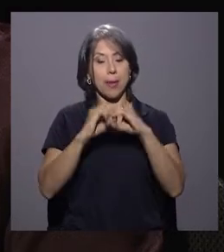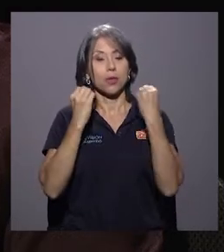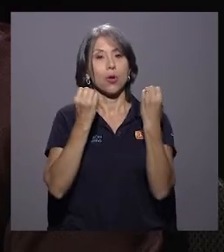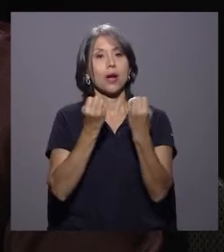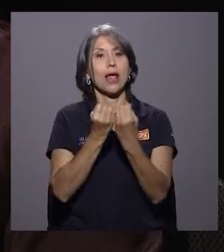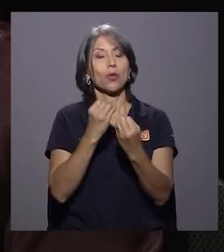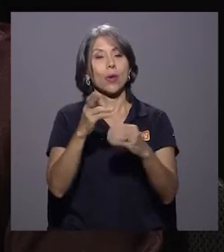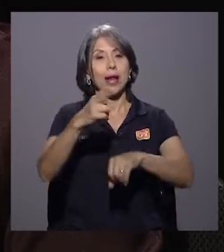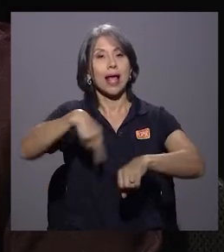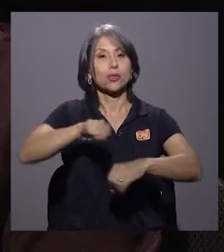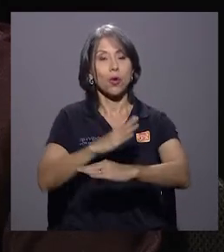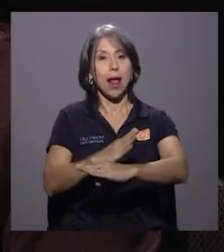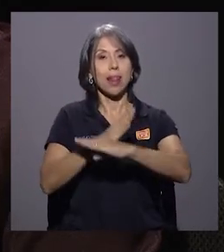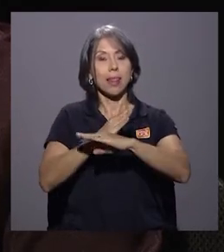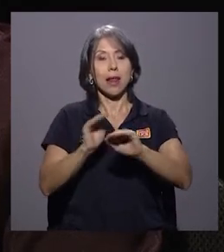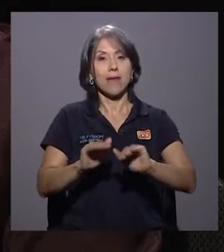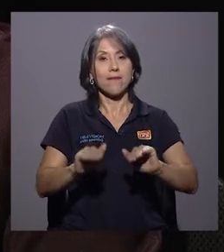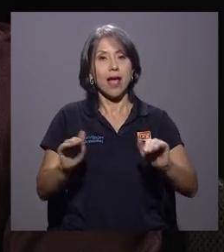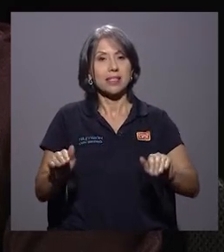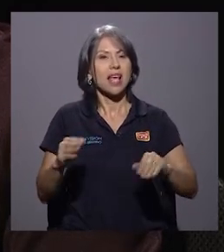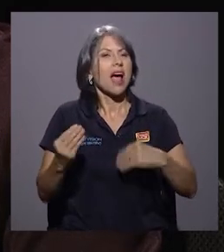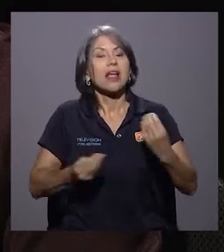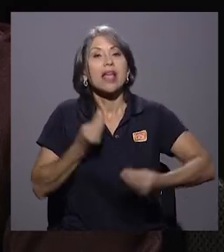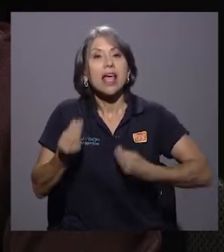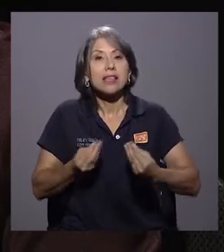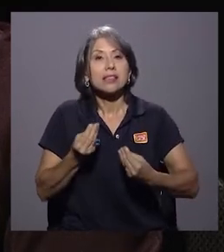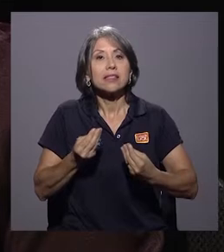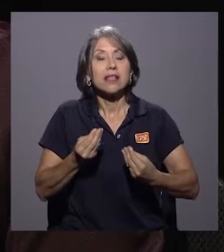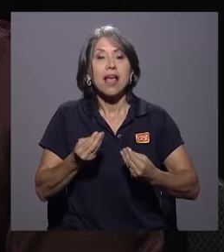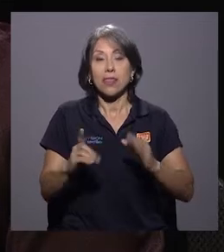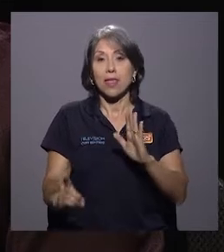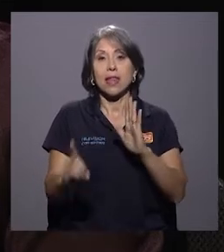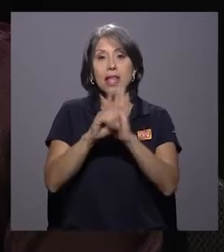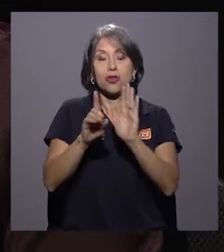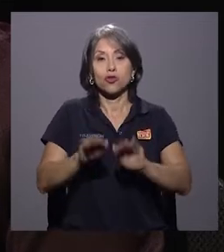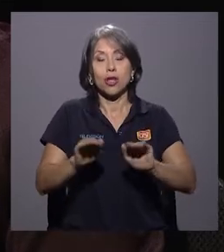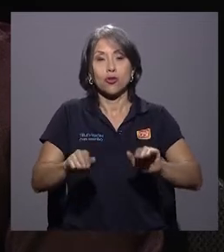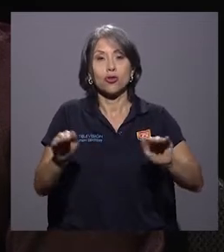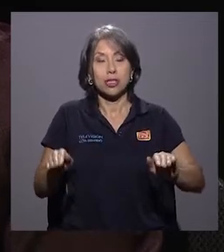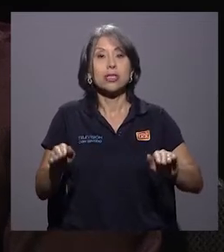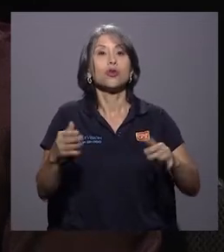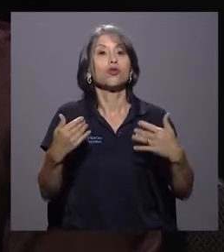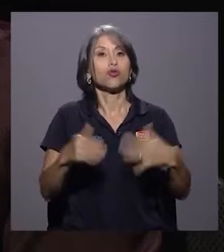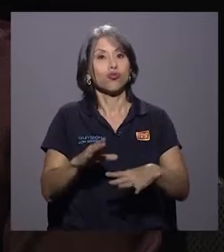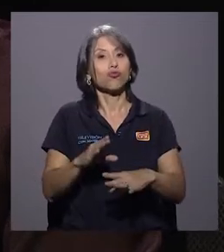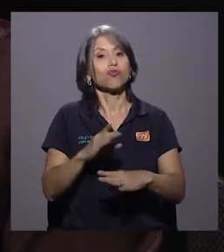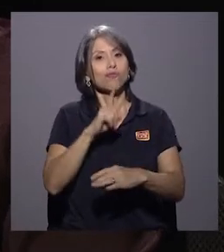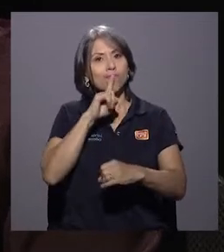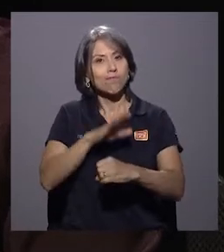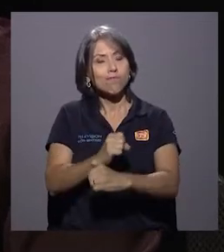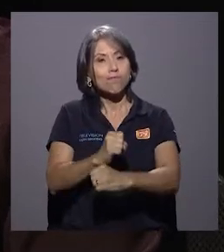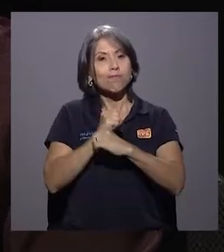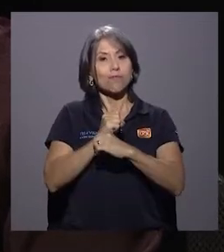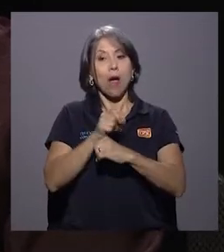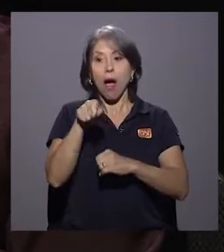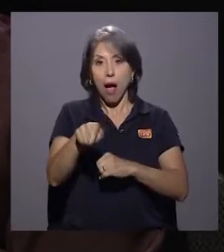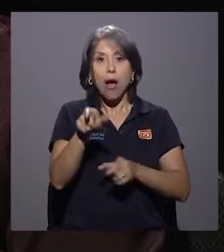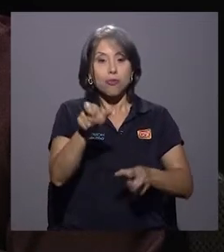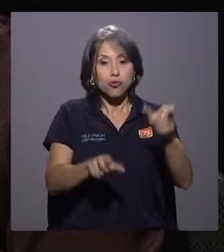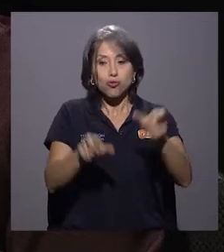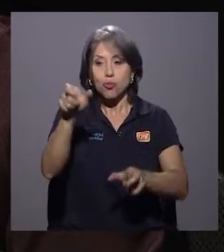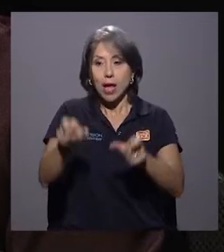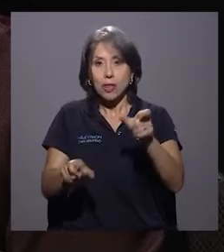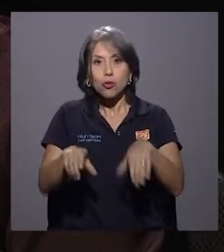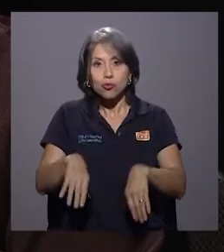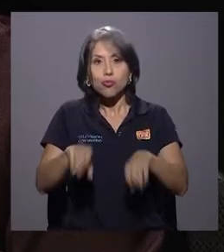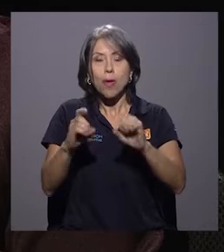garantizar el ejercicio de los derechos de los niños y las niñas. Eso implica reconocer a los niños como sujetos de derecho y